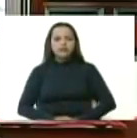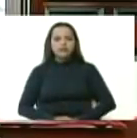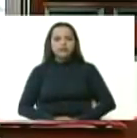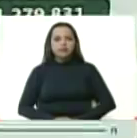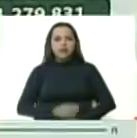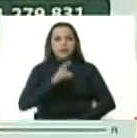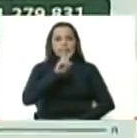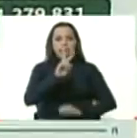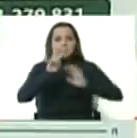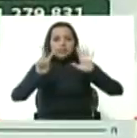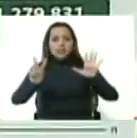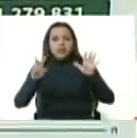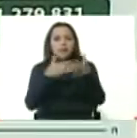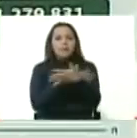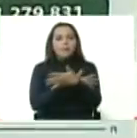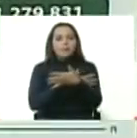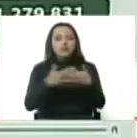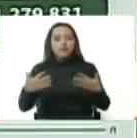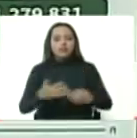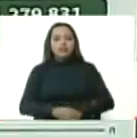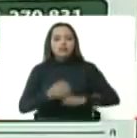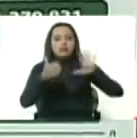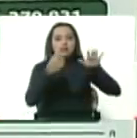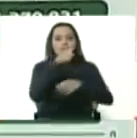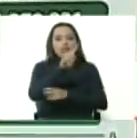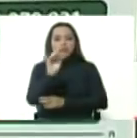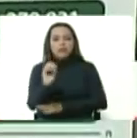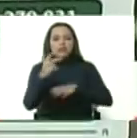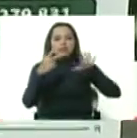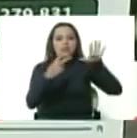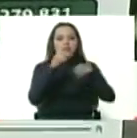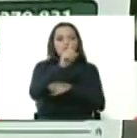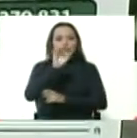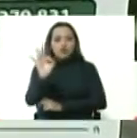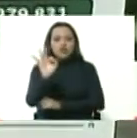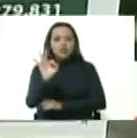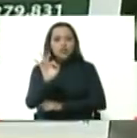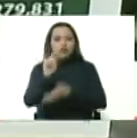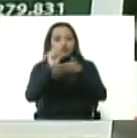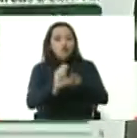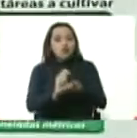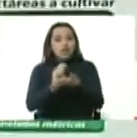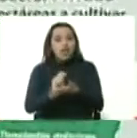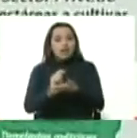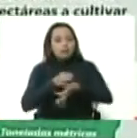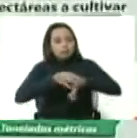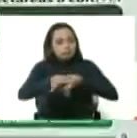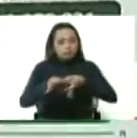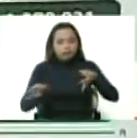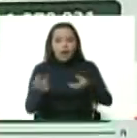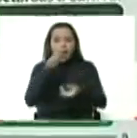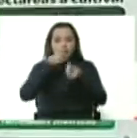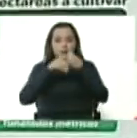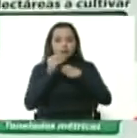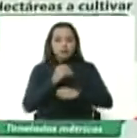27 millones 610 mil 713 toneladas métricas de alimento